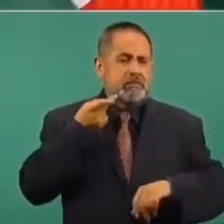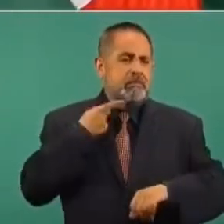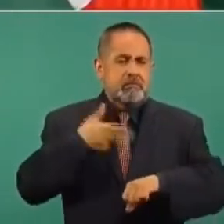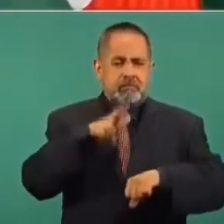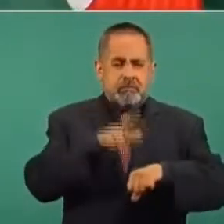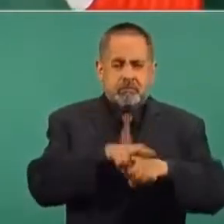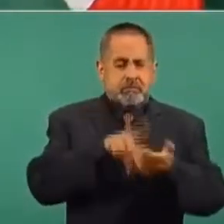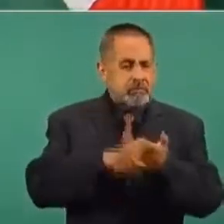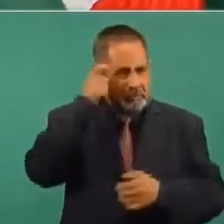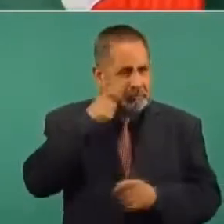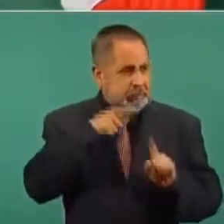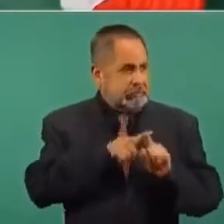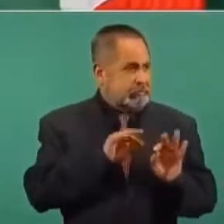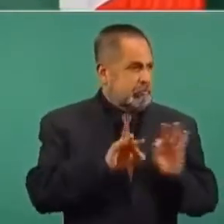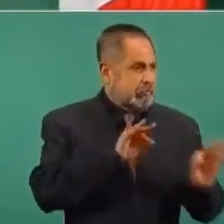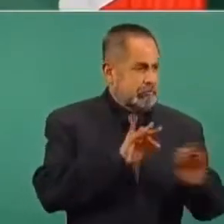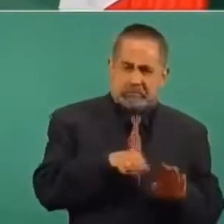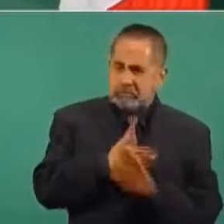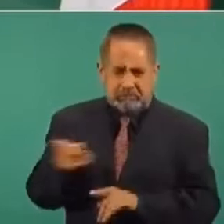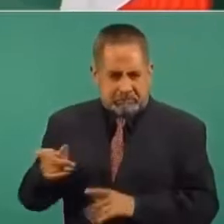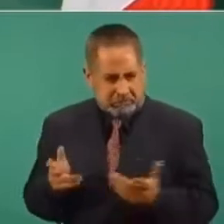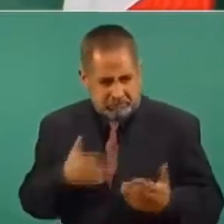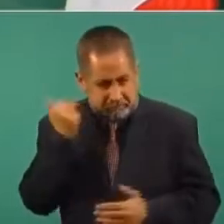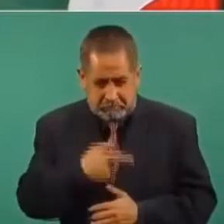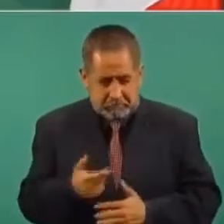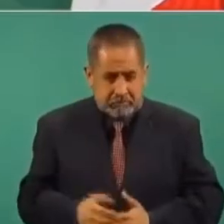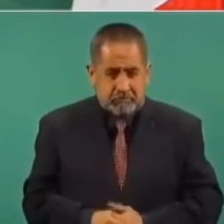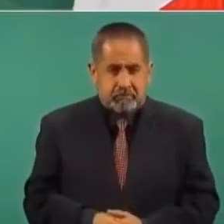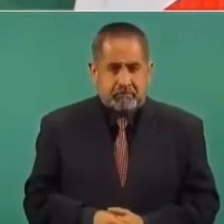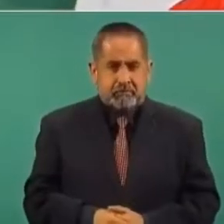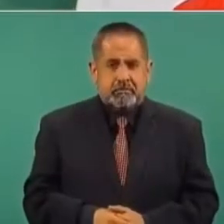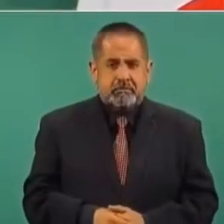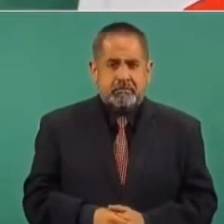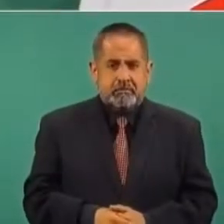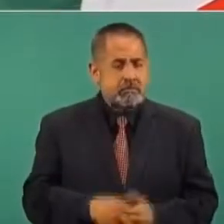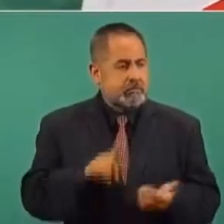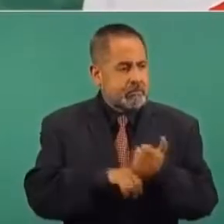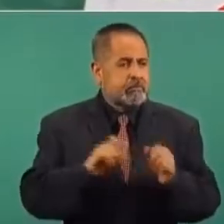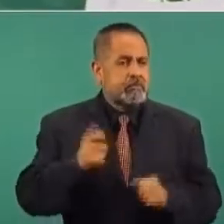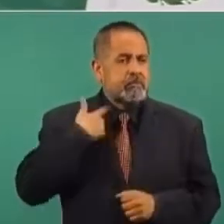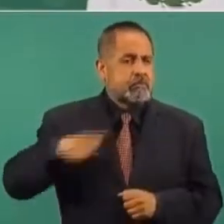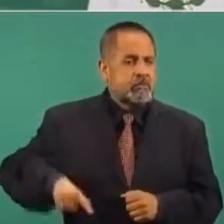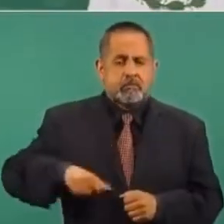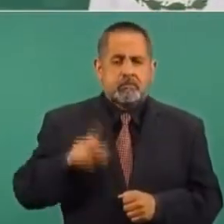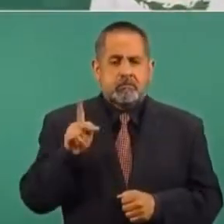de Guerrero del gobierno del del PRI?